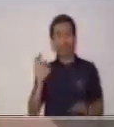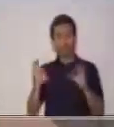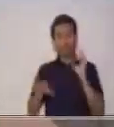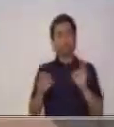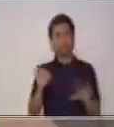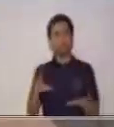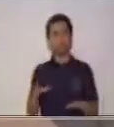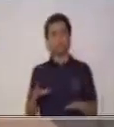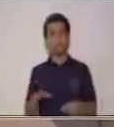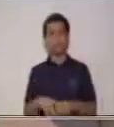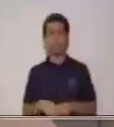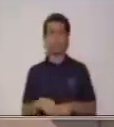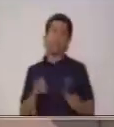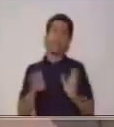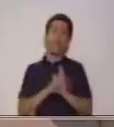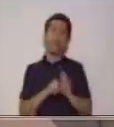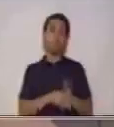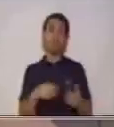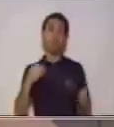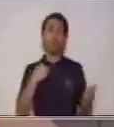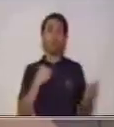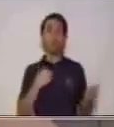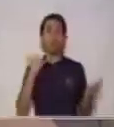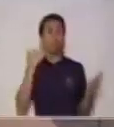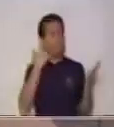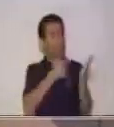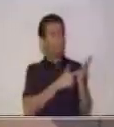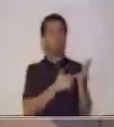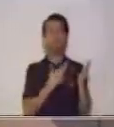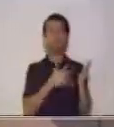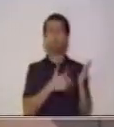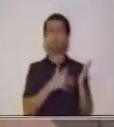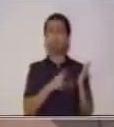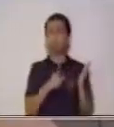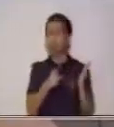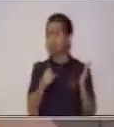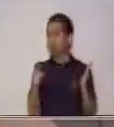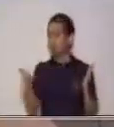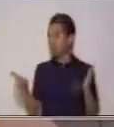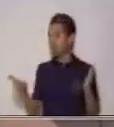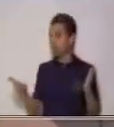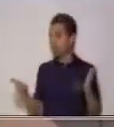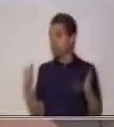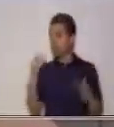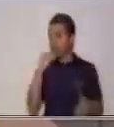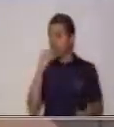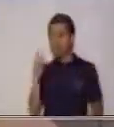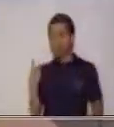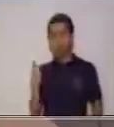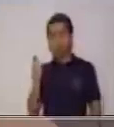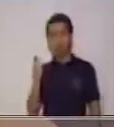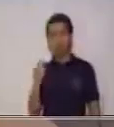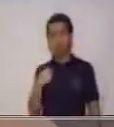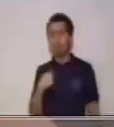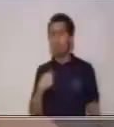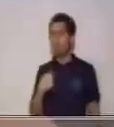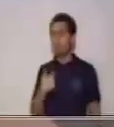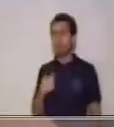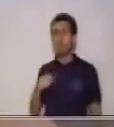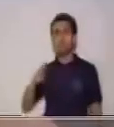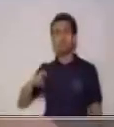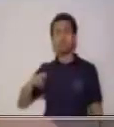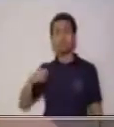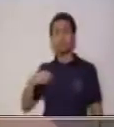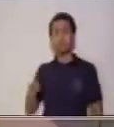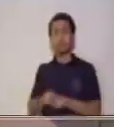un teléfono y yo no tengo, yo no estoy a la moda, yo lo necesito, esa parte es de analizar si